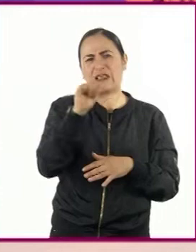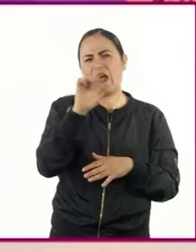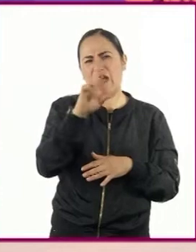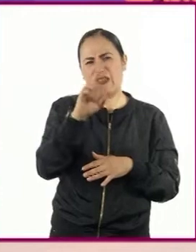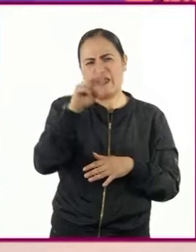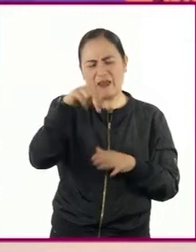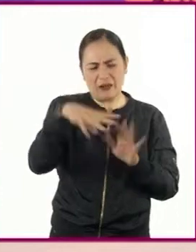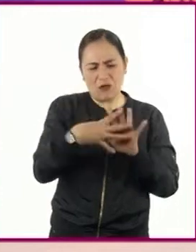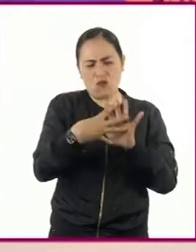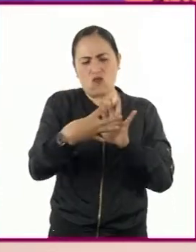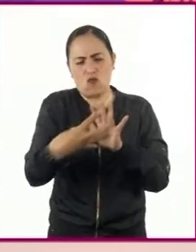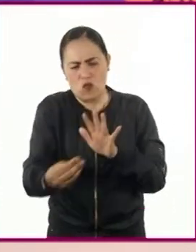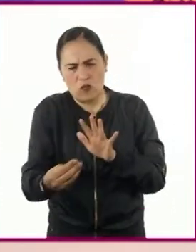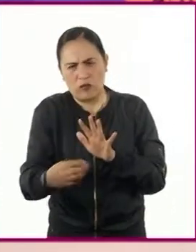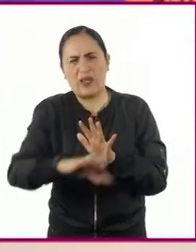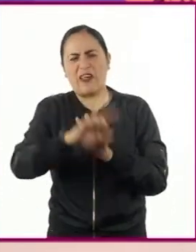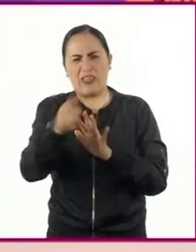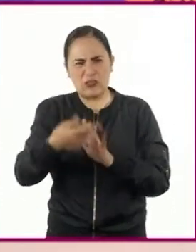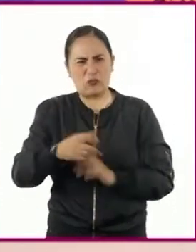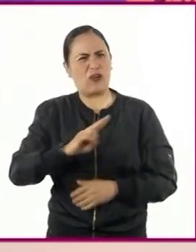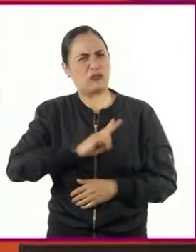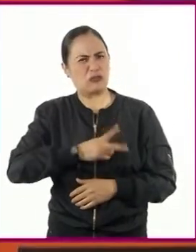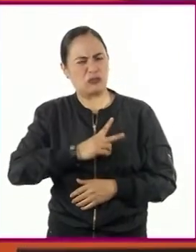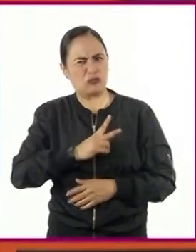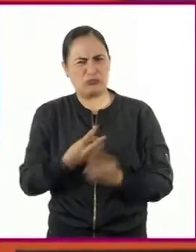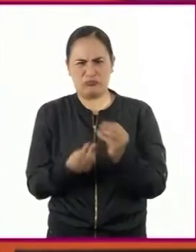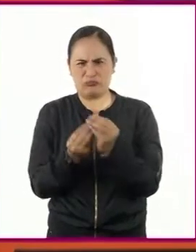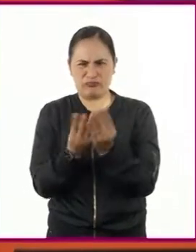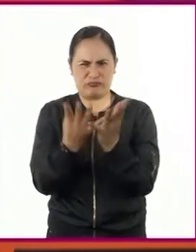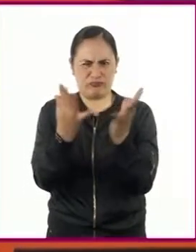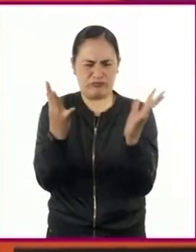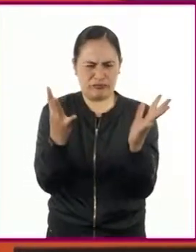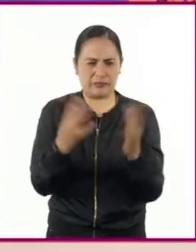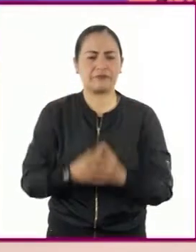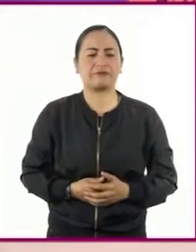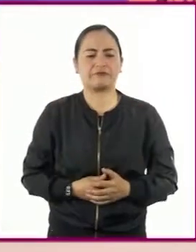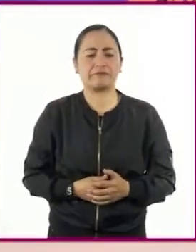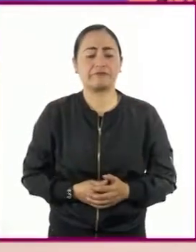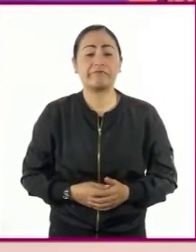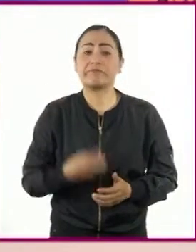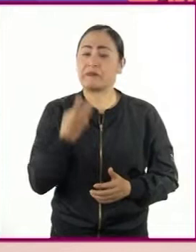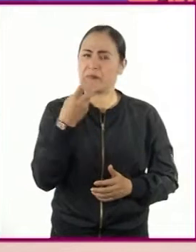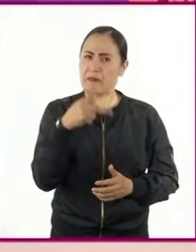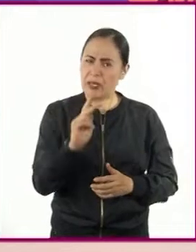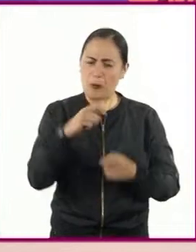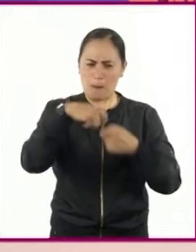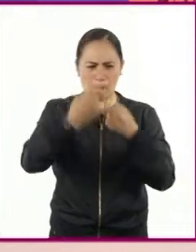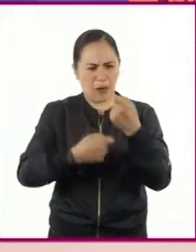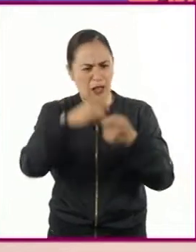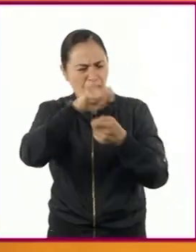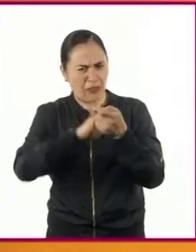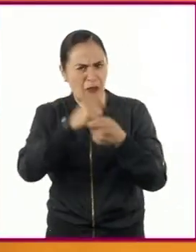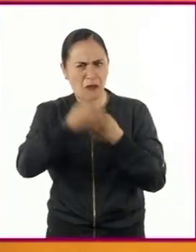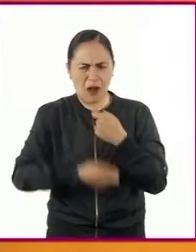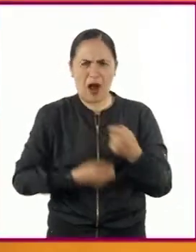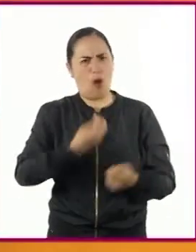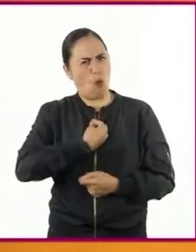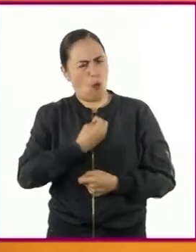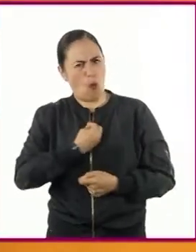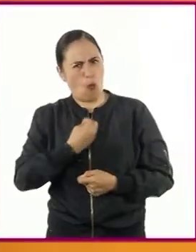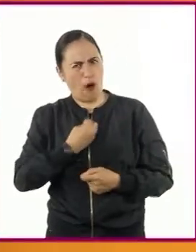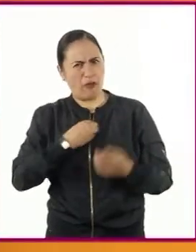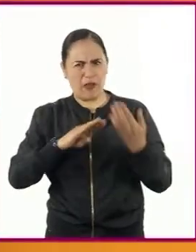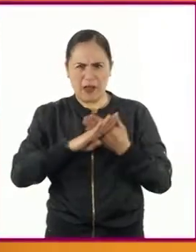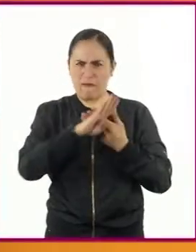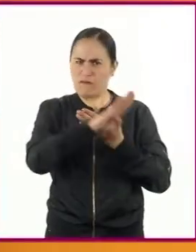Y precisamente fue esa bacteria la que le dio la propiedad de la resistencia a este plátano contra el hongo de Panamá. No